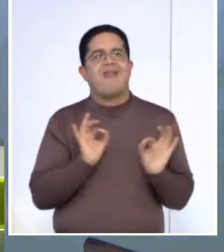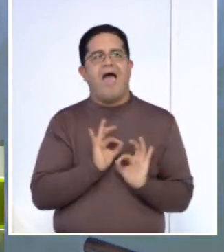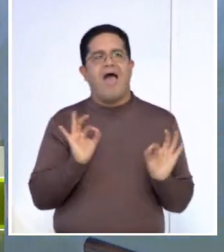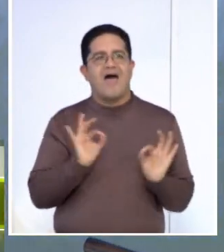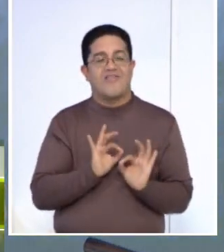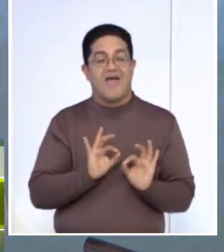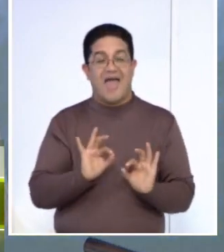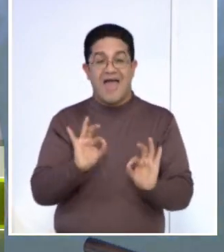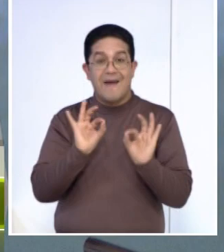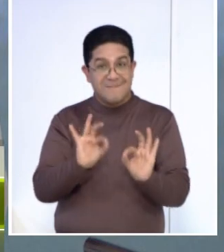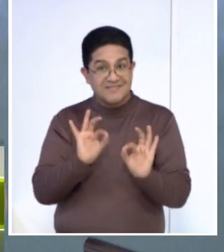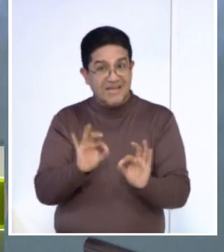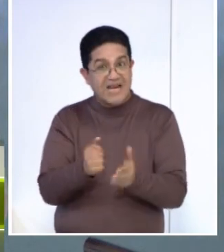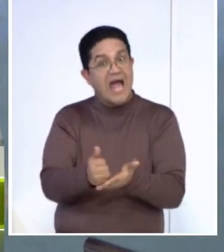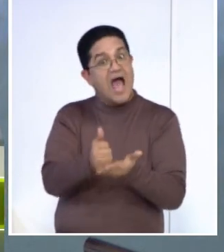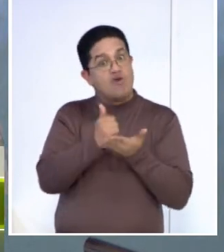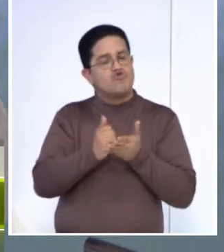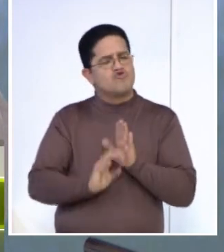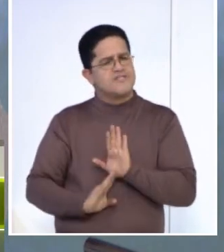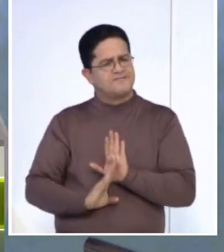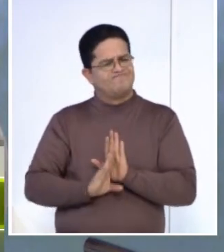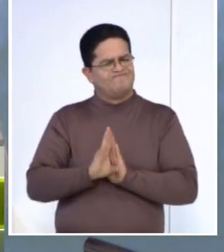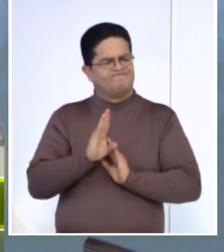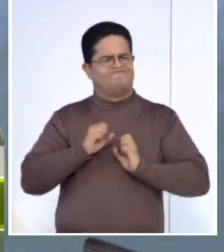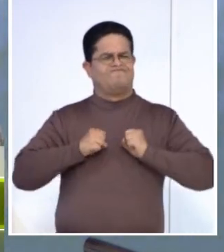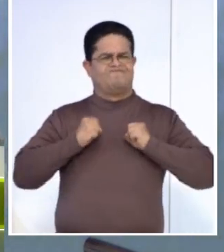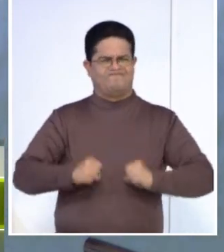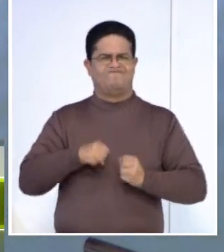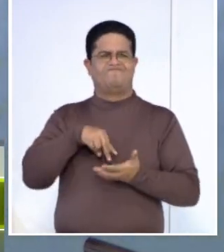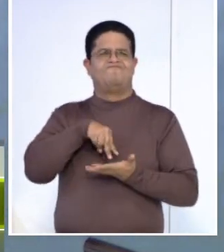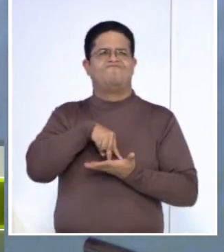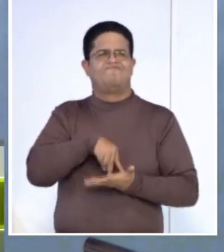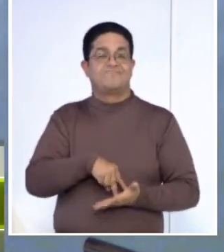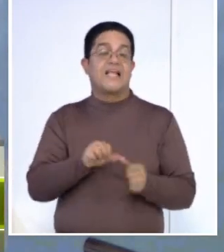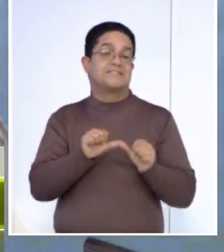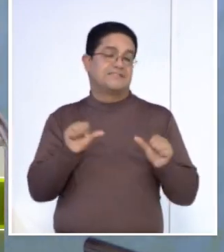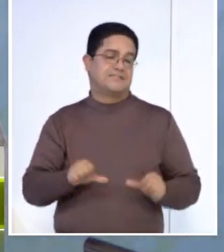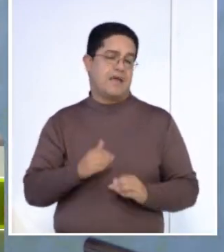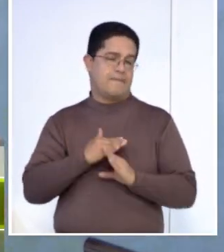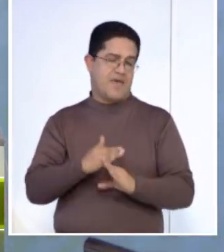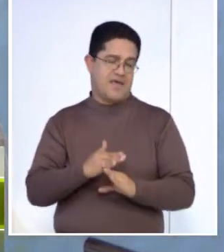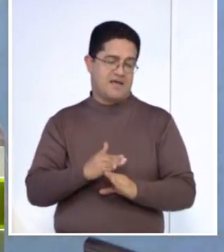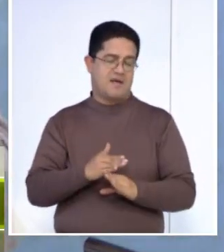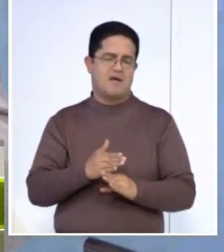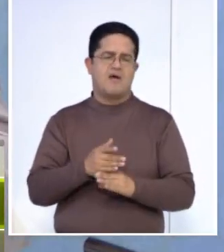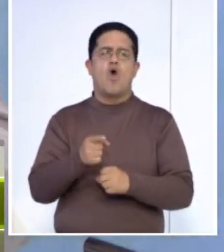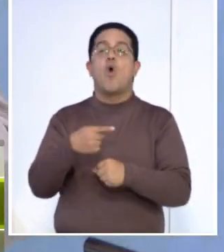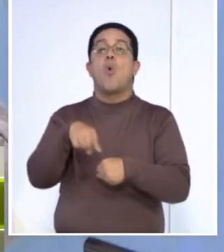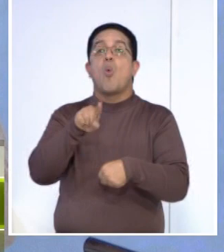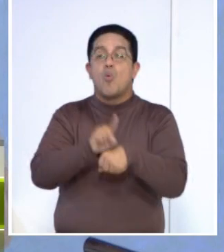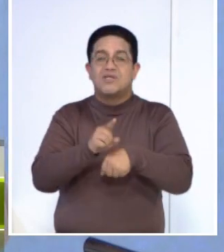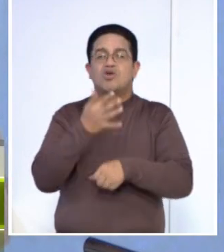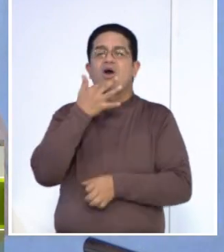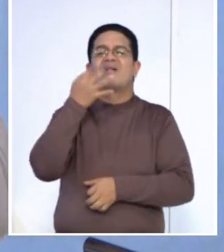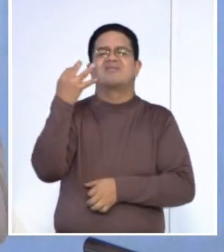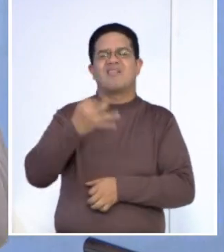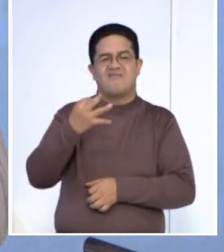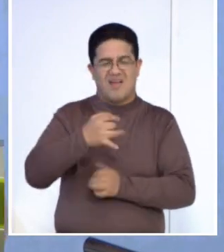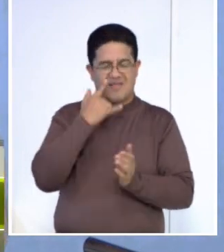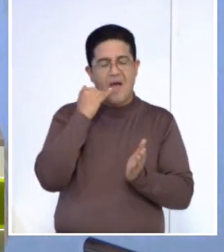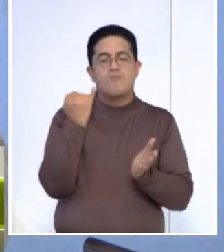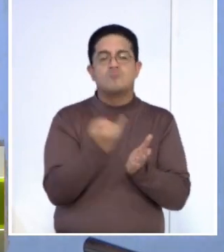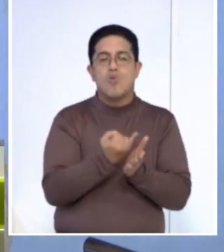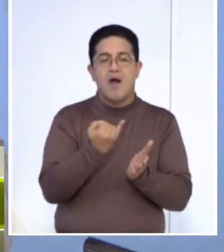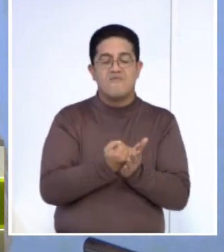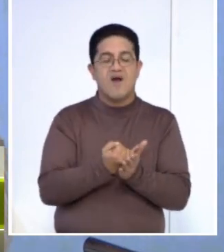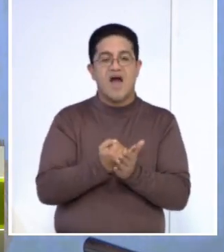específico que sirva para aumentar o mejorar el sistema inmunológico. Lo único que de verdad funciona para que el